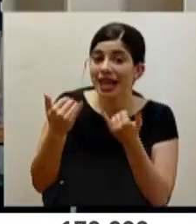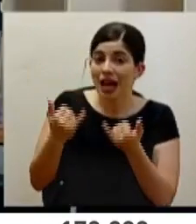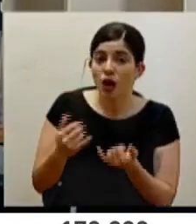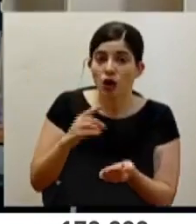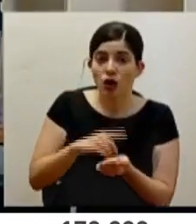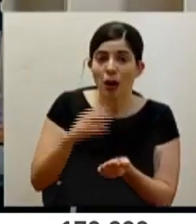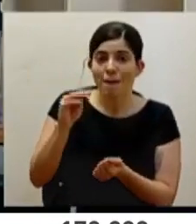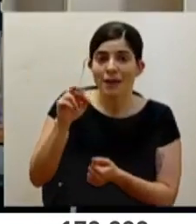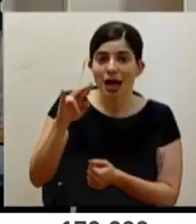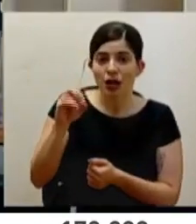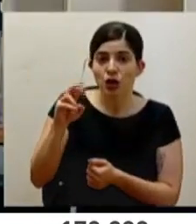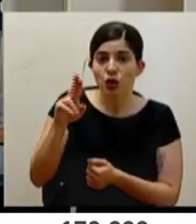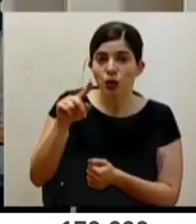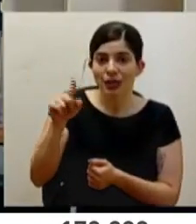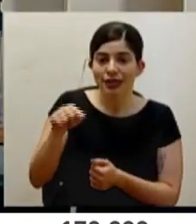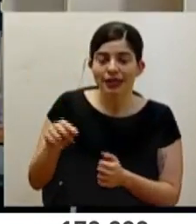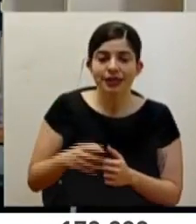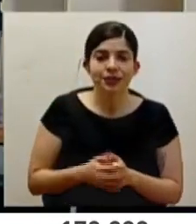Mario Ruiz.